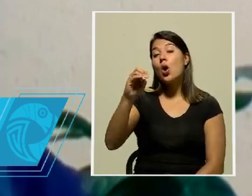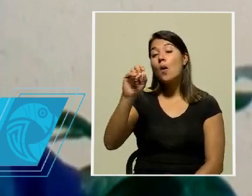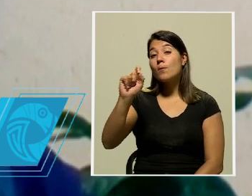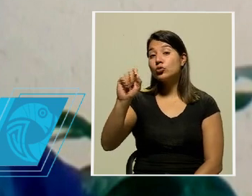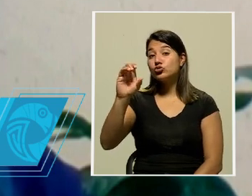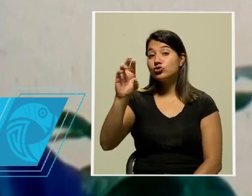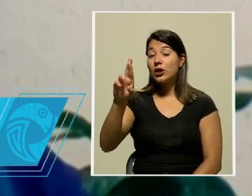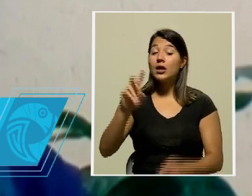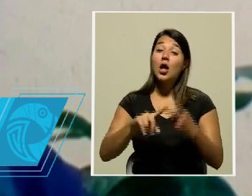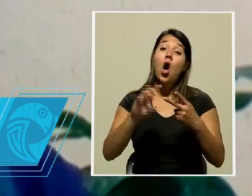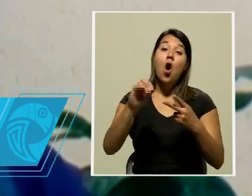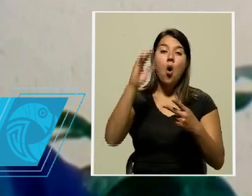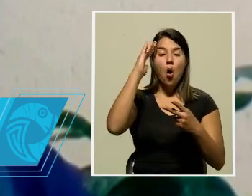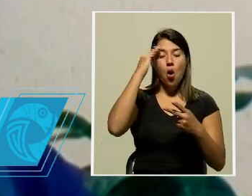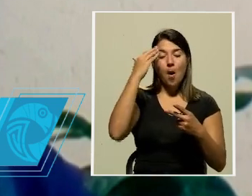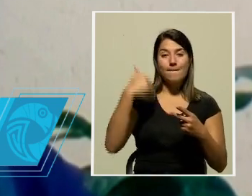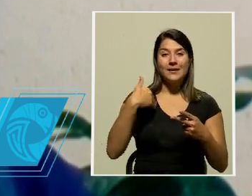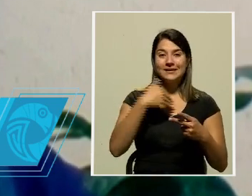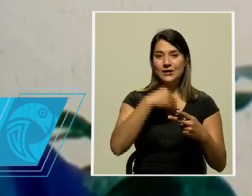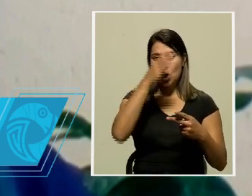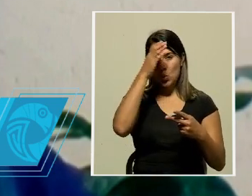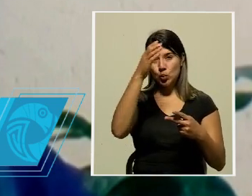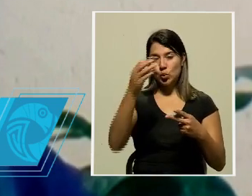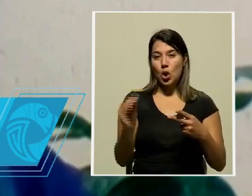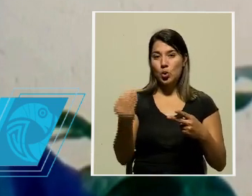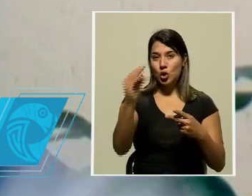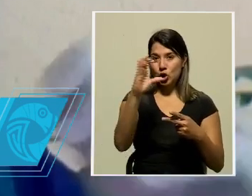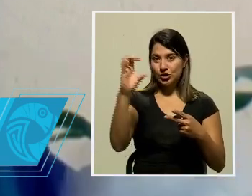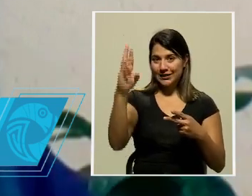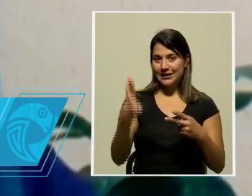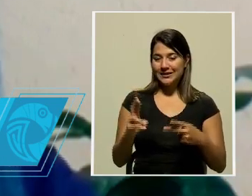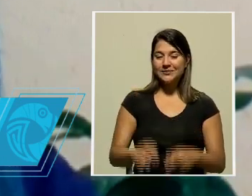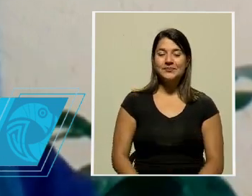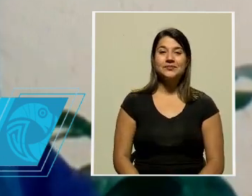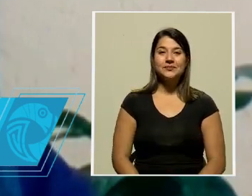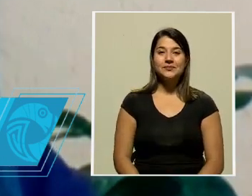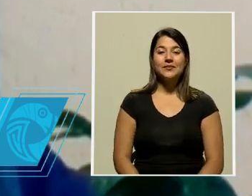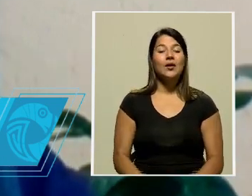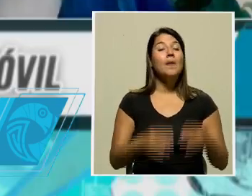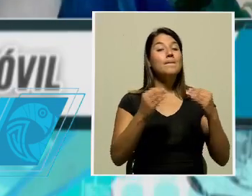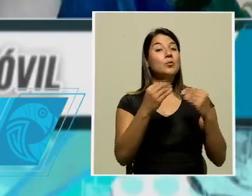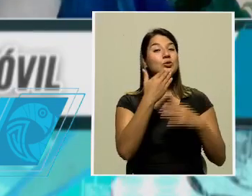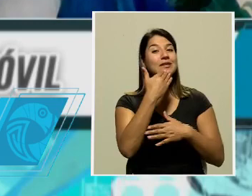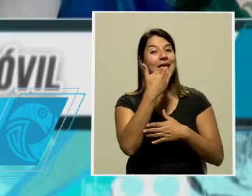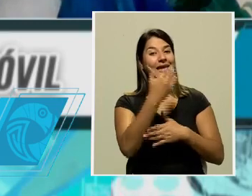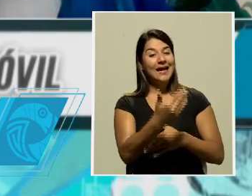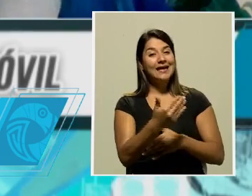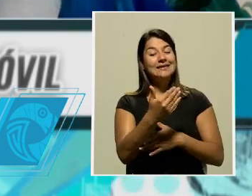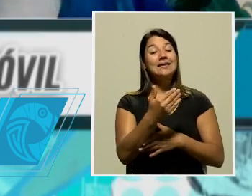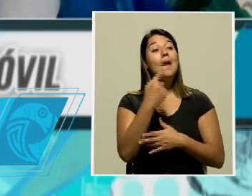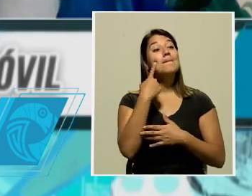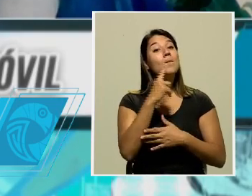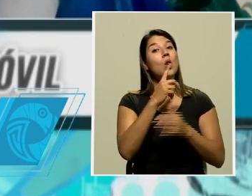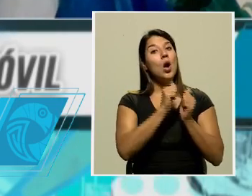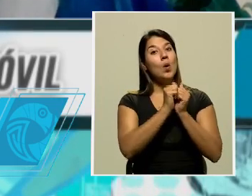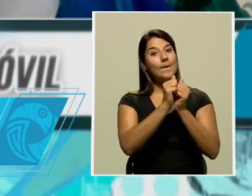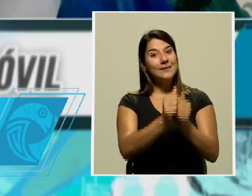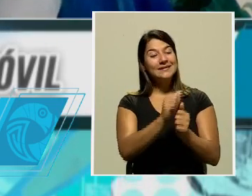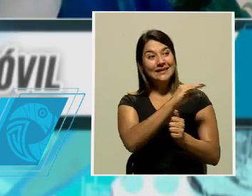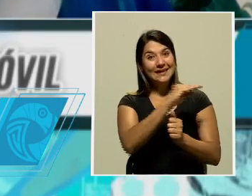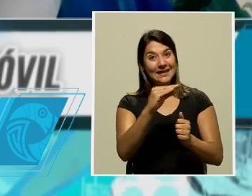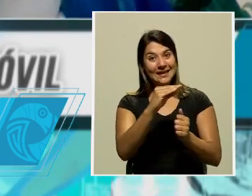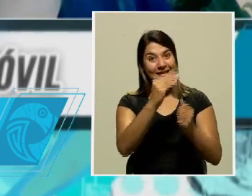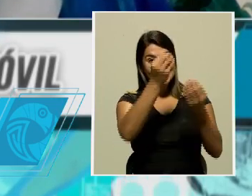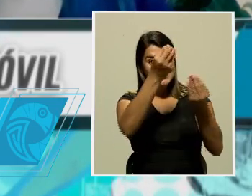a través del Facebook Ministerio de Cultura y Juventud Costa Rica. Muchísimas gracias Marilyn por acompañarnos y darnos